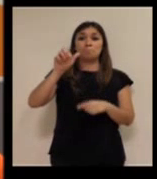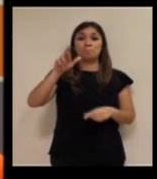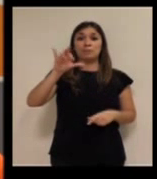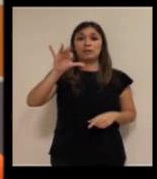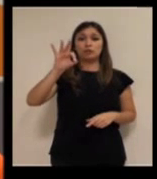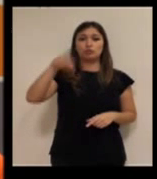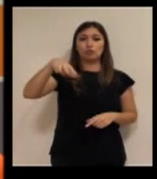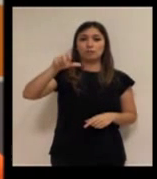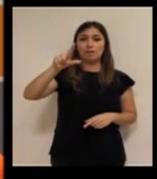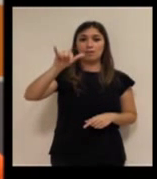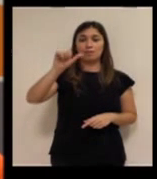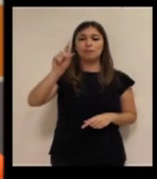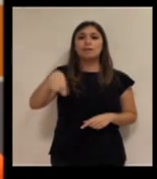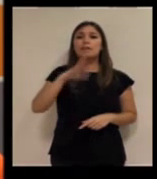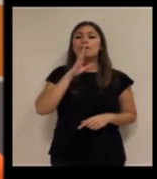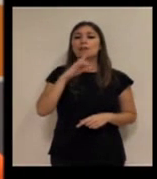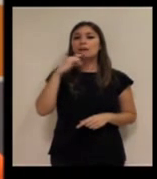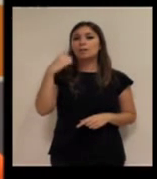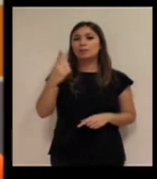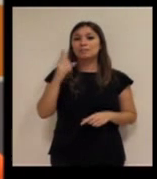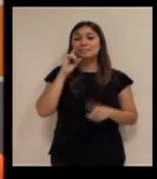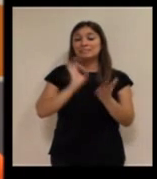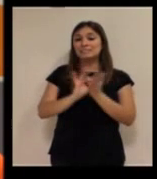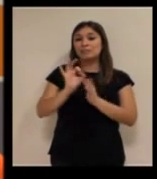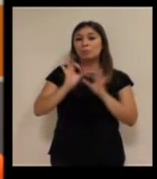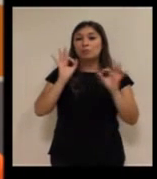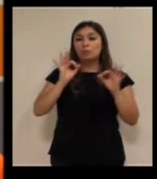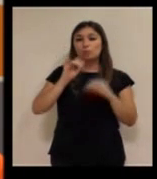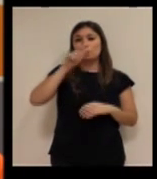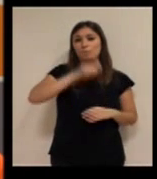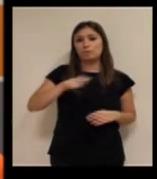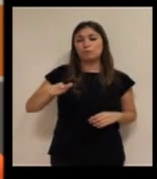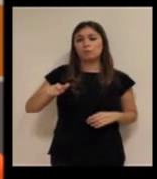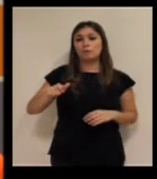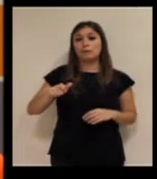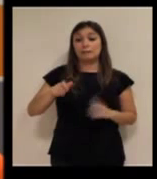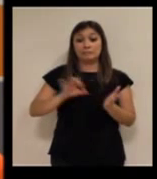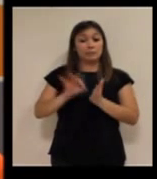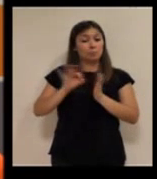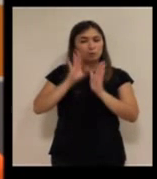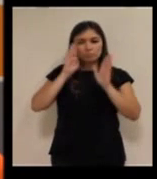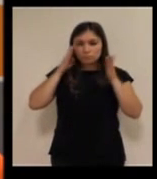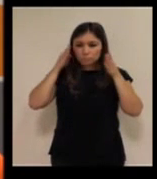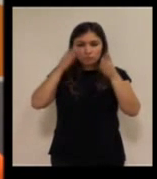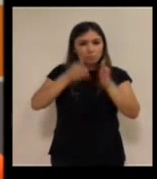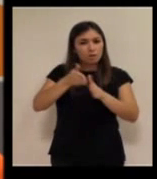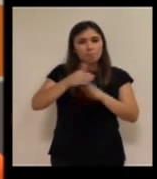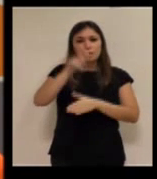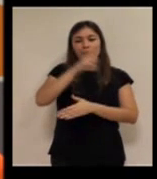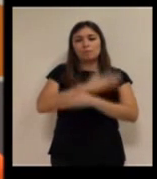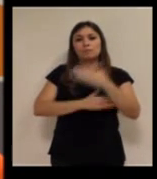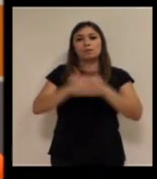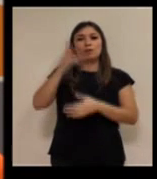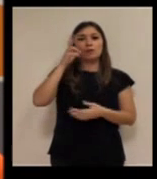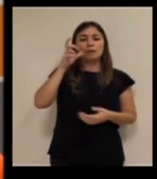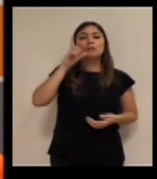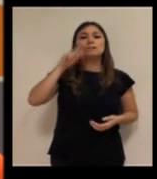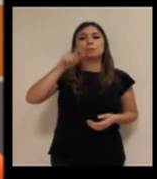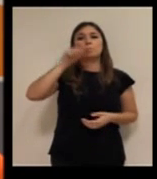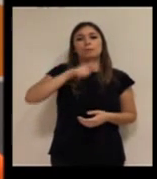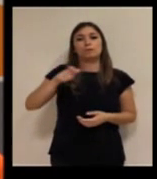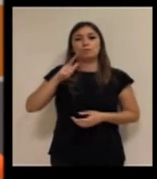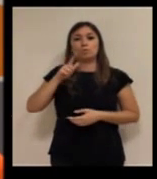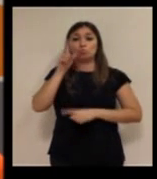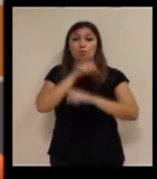Personalia bueno también comentabas el tema de los servicios que se necesitan para personas que este servicio está muy orientado a personas con discapacidad